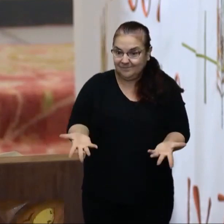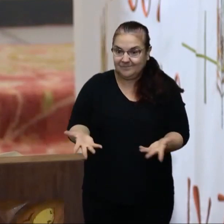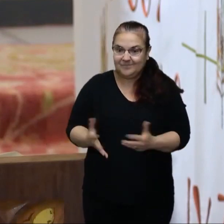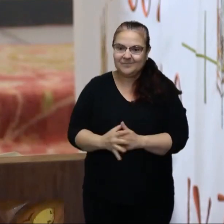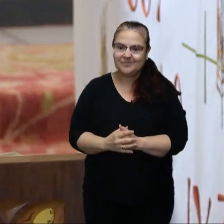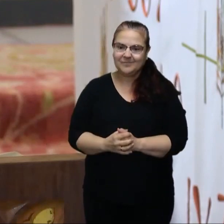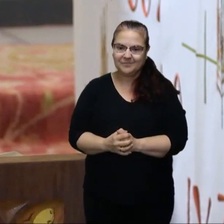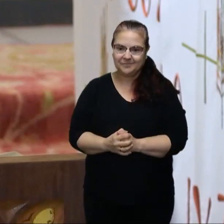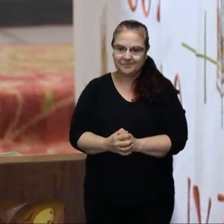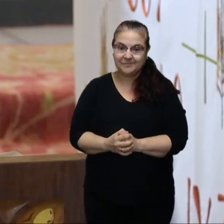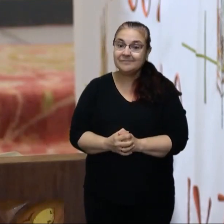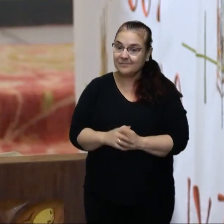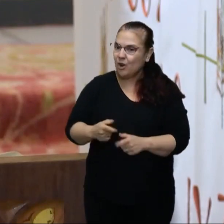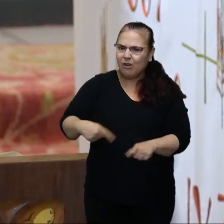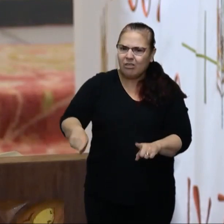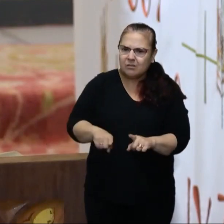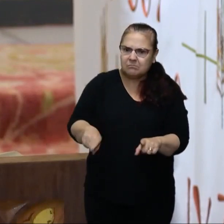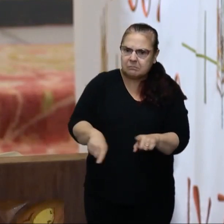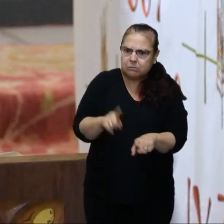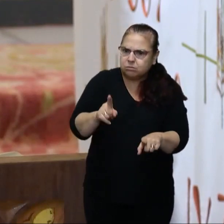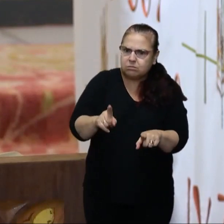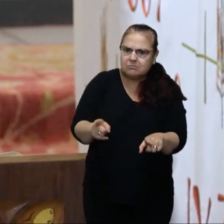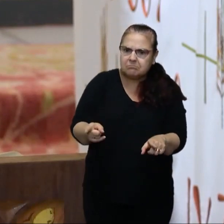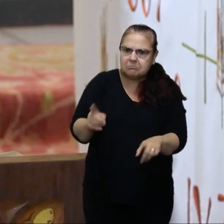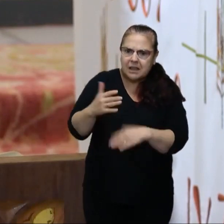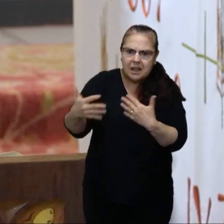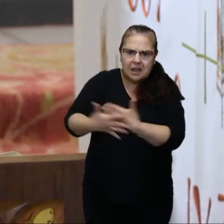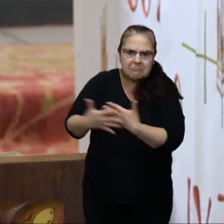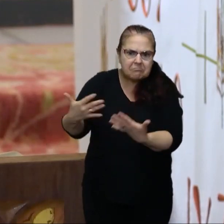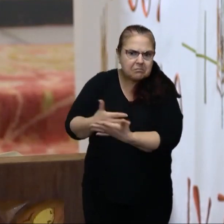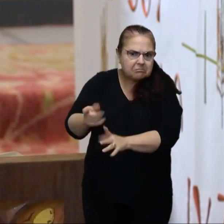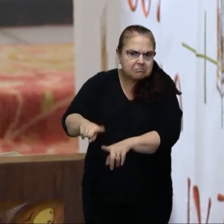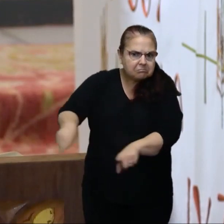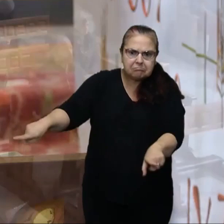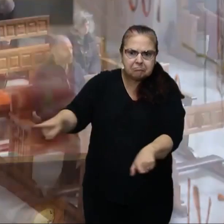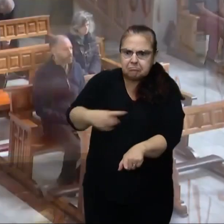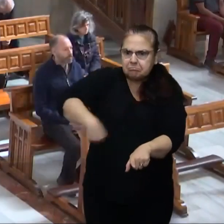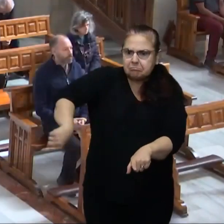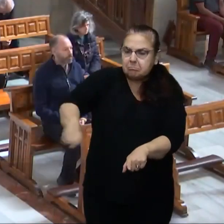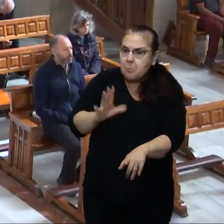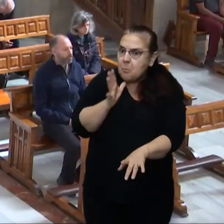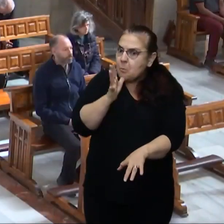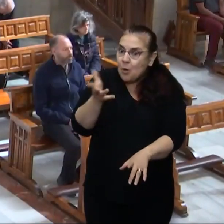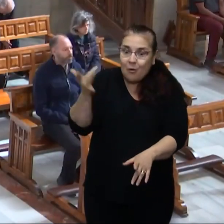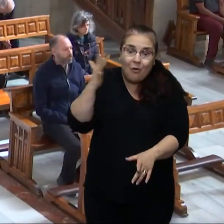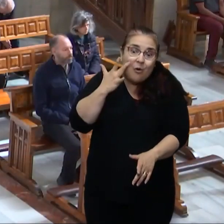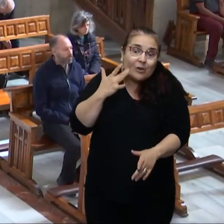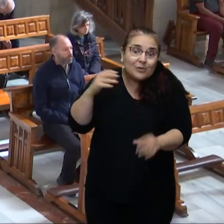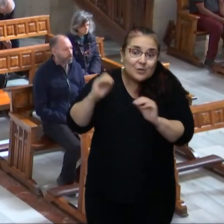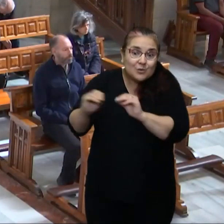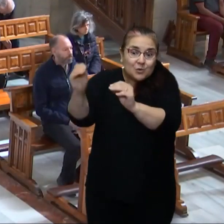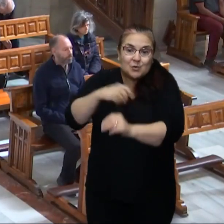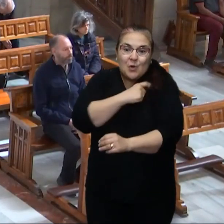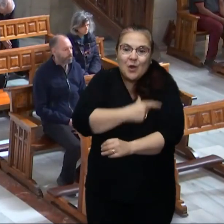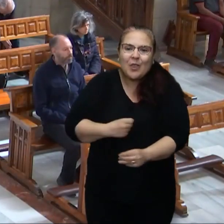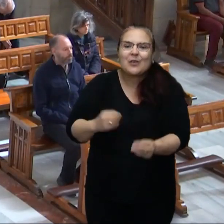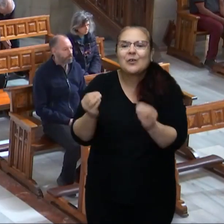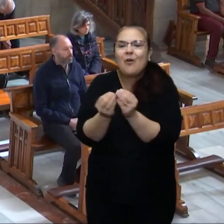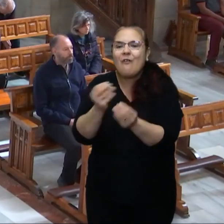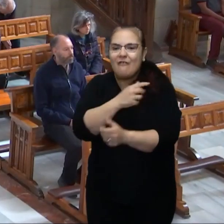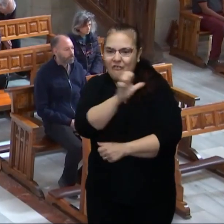no hizo distinción entre ellos y nosotros, pues ha purificado sus corazones con la fe.